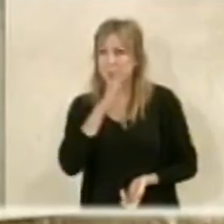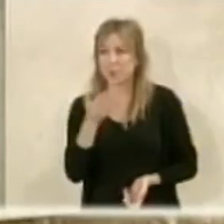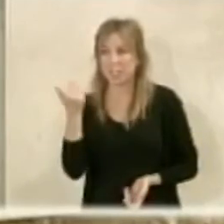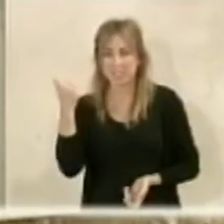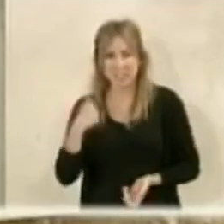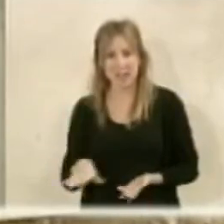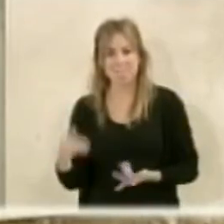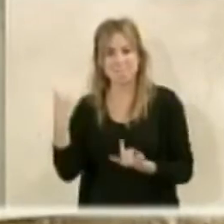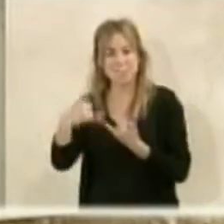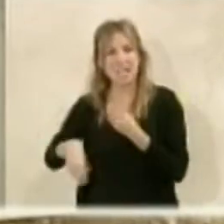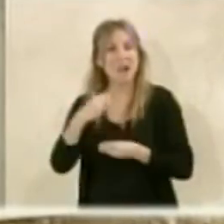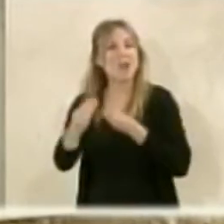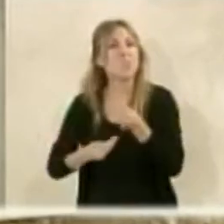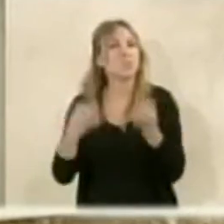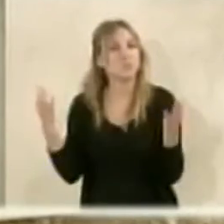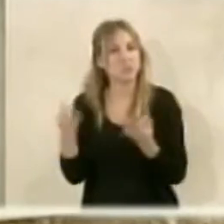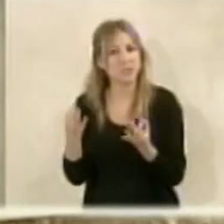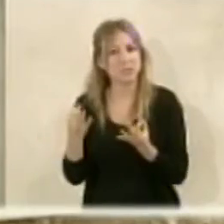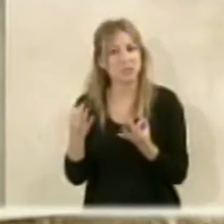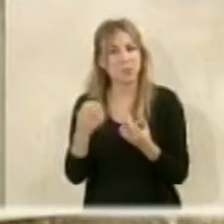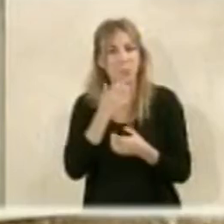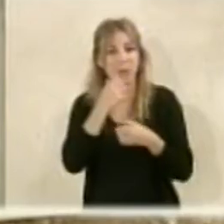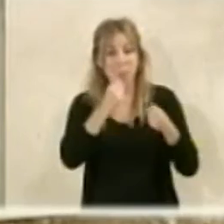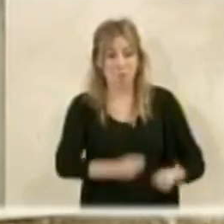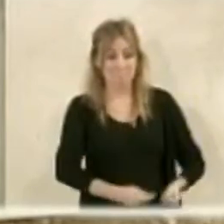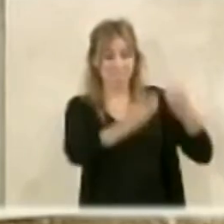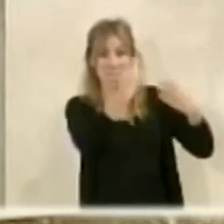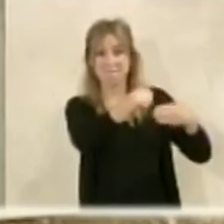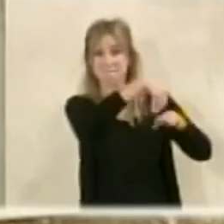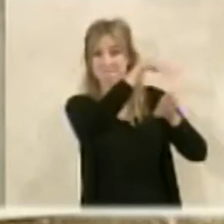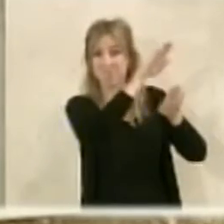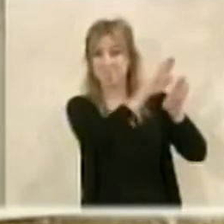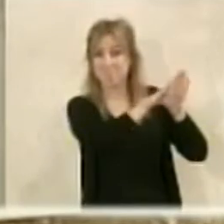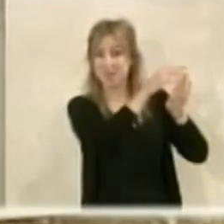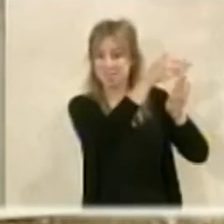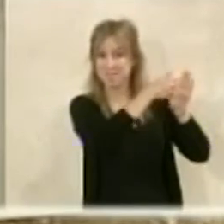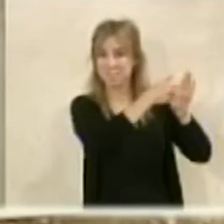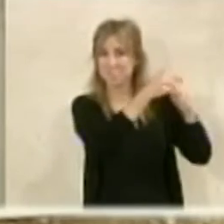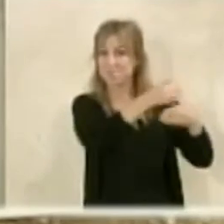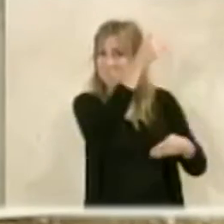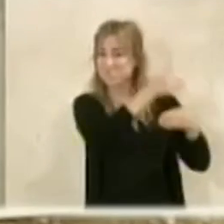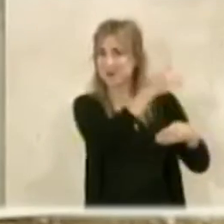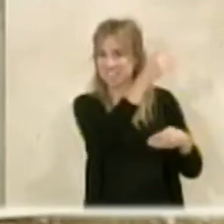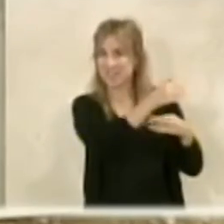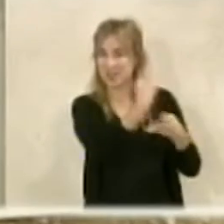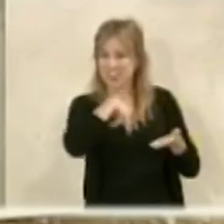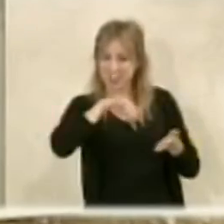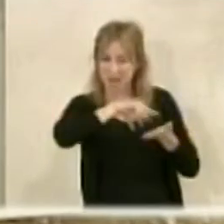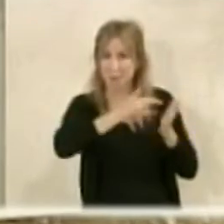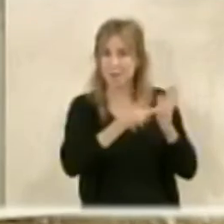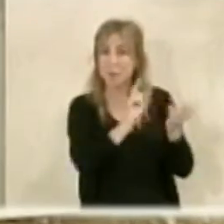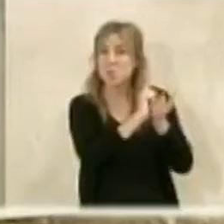conllevaremos a que fachadas como la que estamos diciendo probablemente si hacemos la modificación puntual del plan